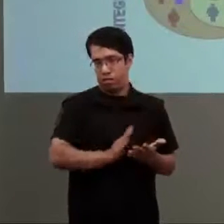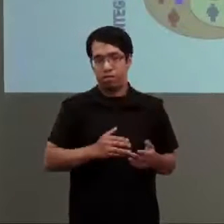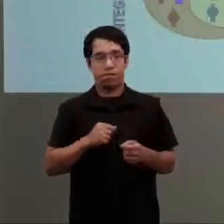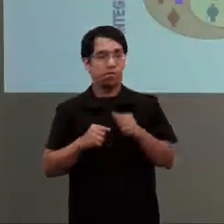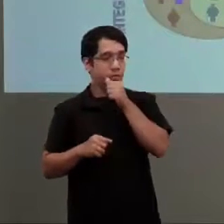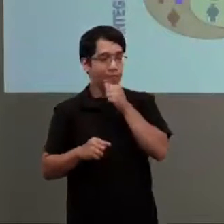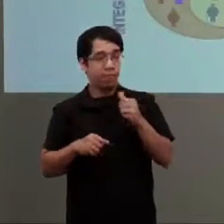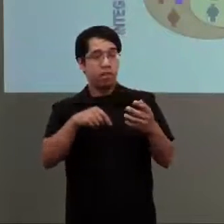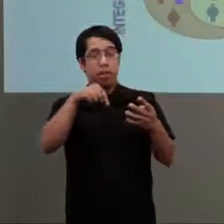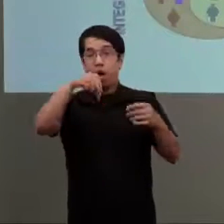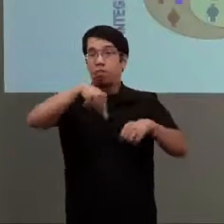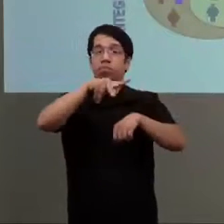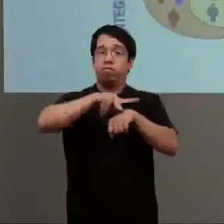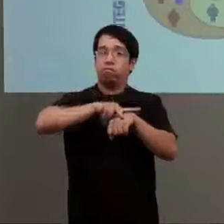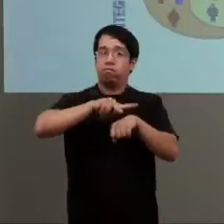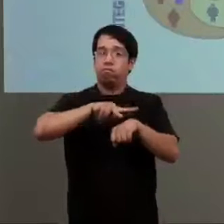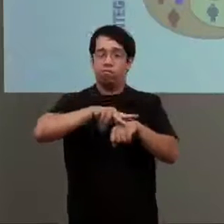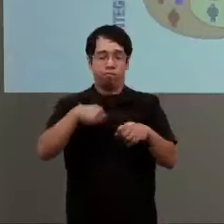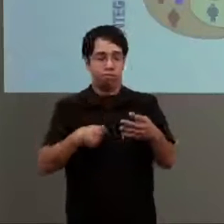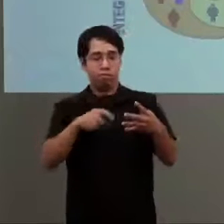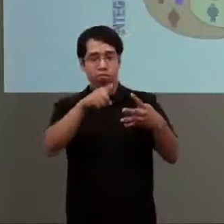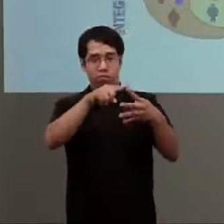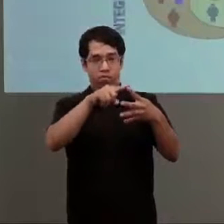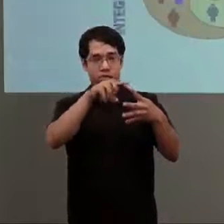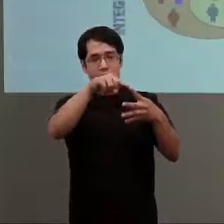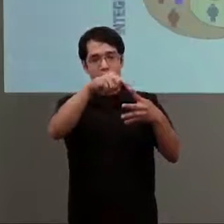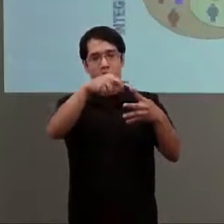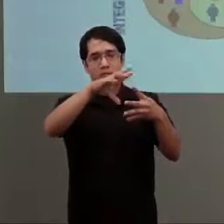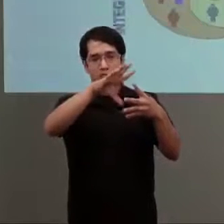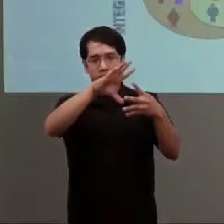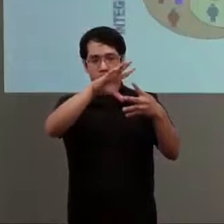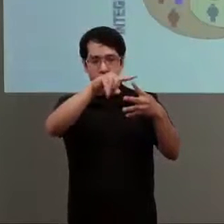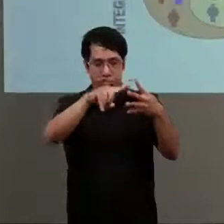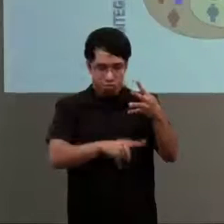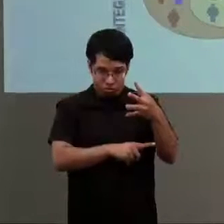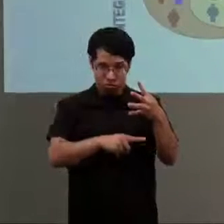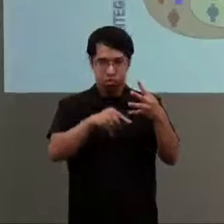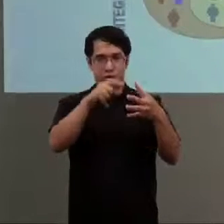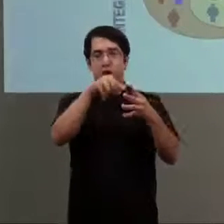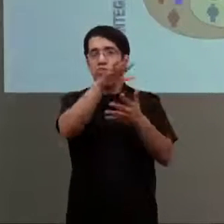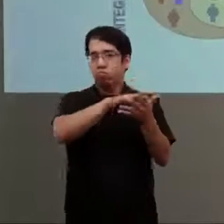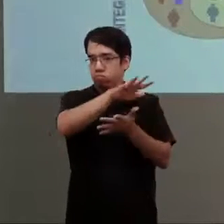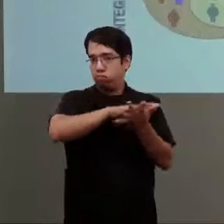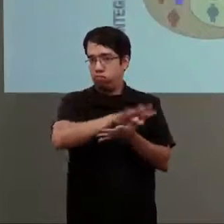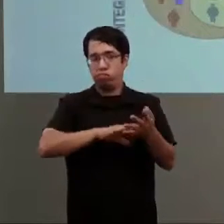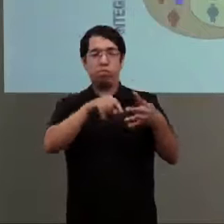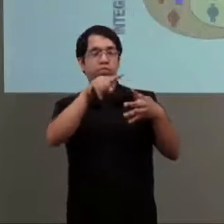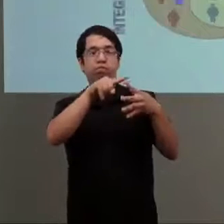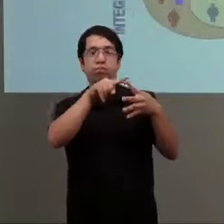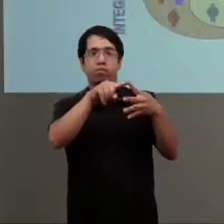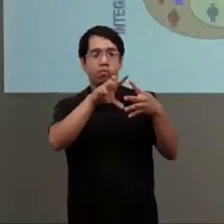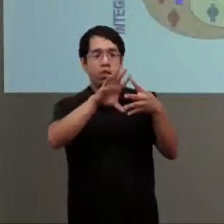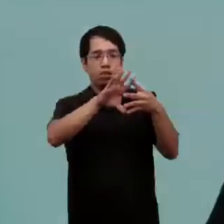ver es que en nuestro país esto confluye. Tenemos estas cuatro situaciones